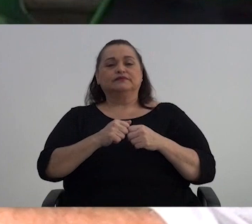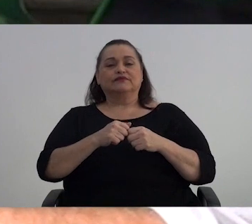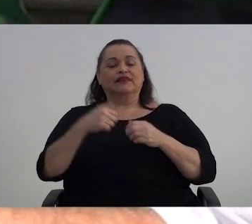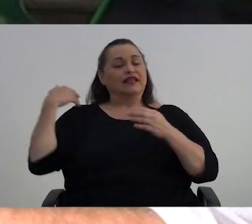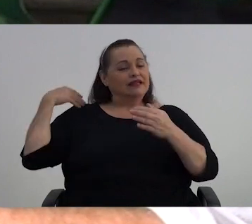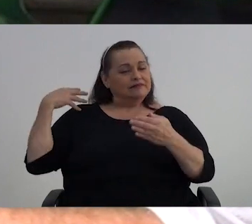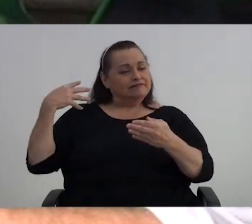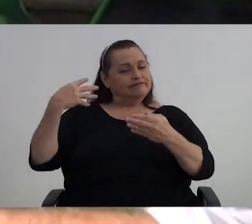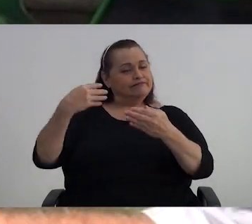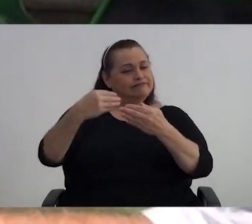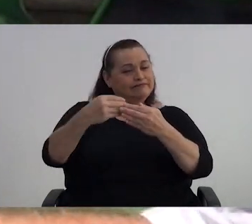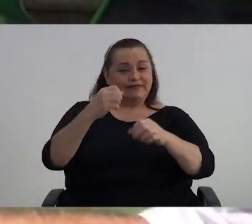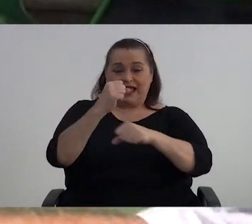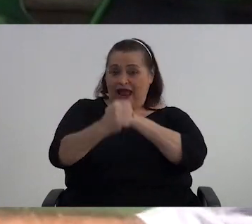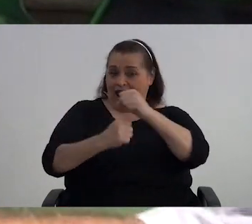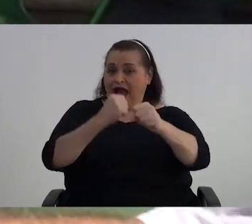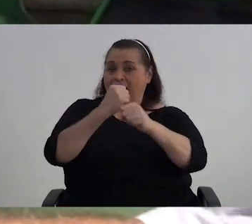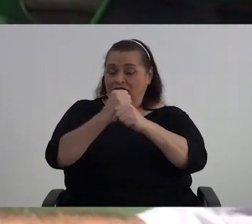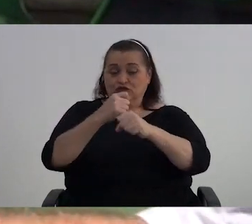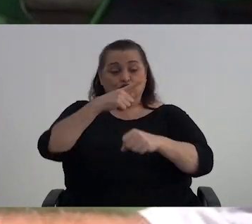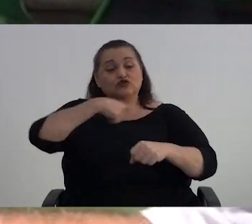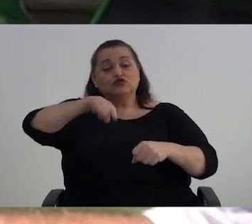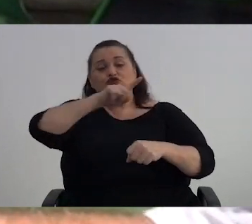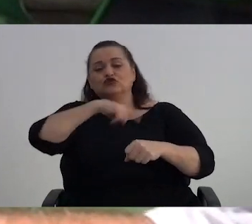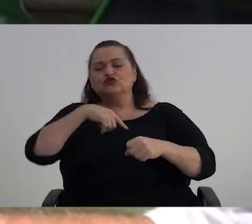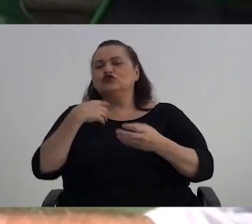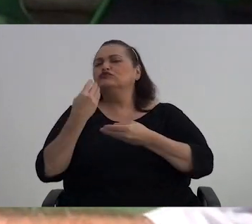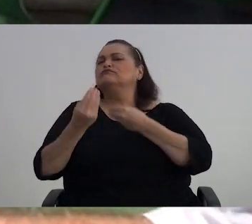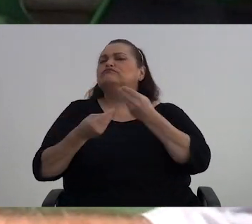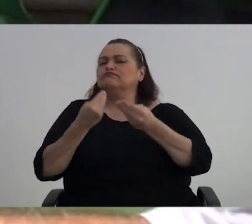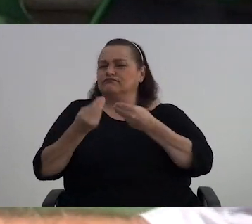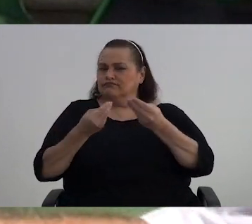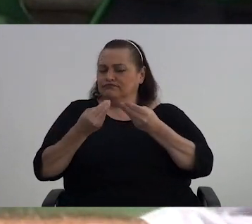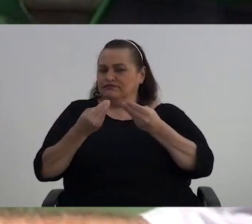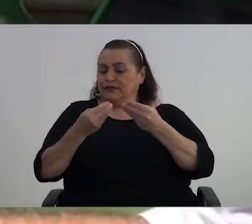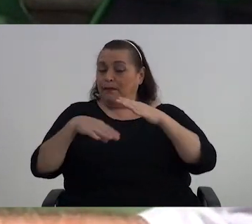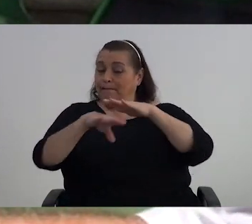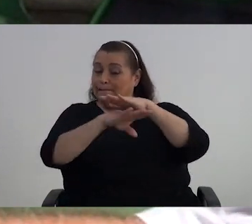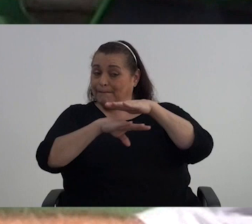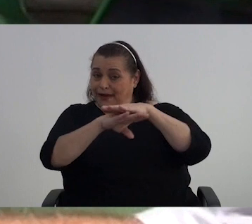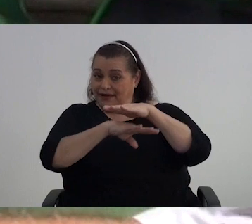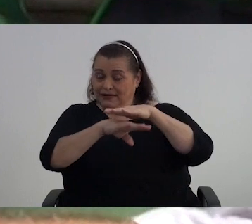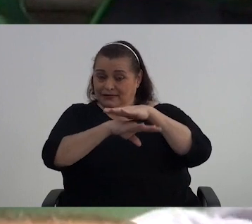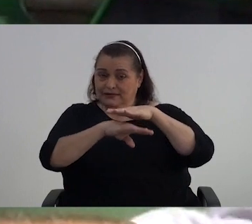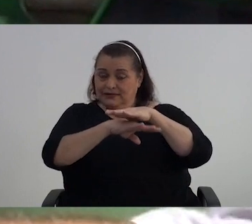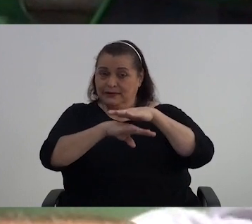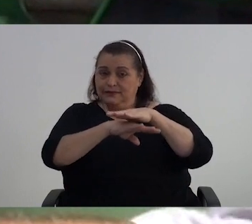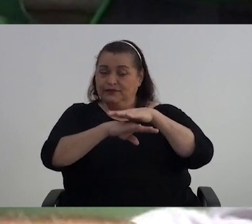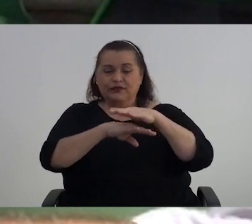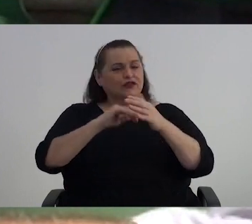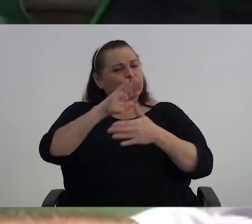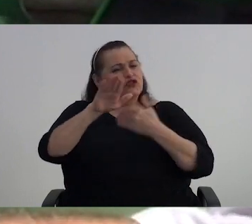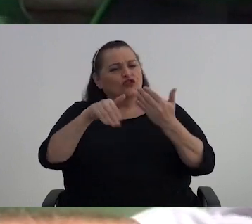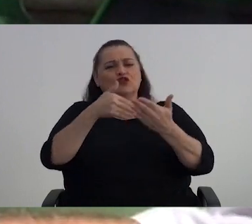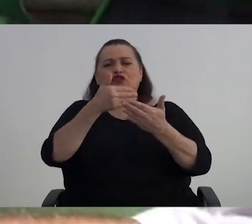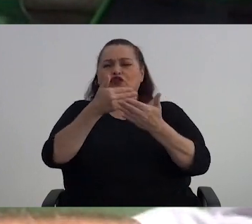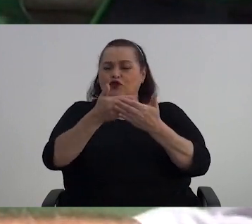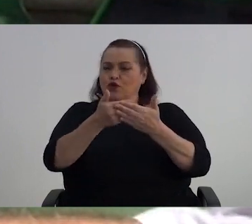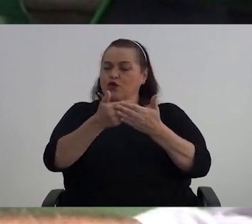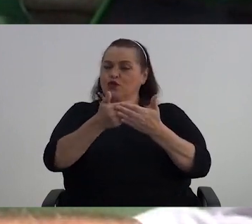lo largo de los años pues hemos tenido como base todos los